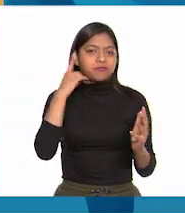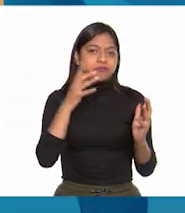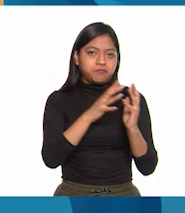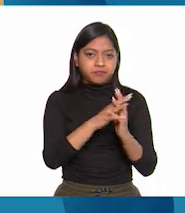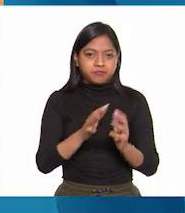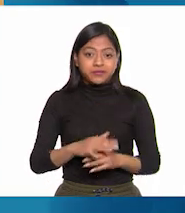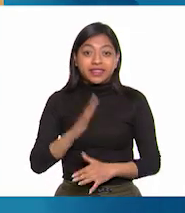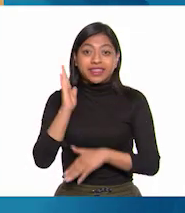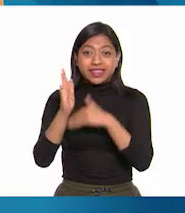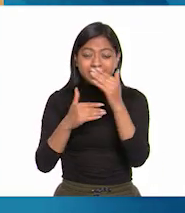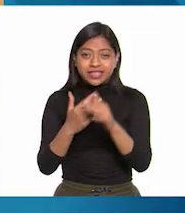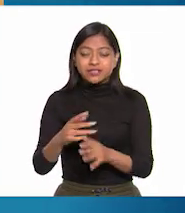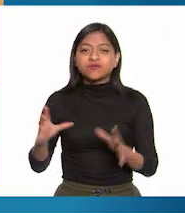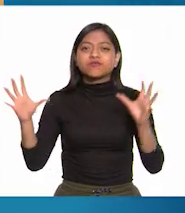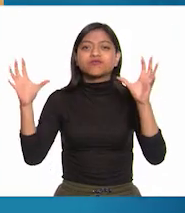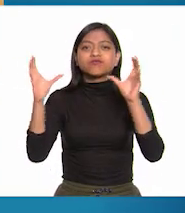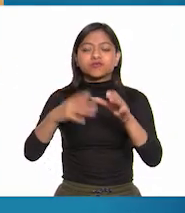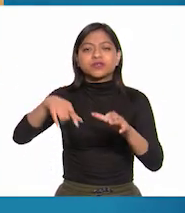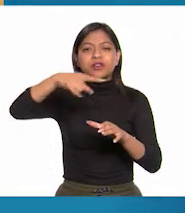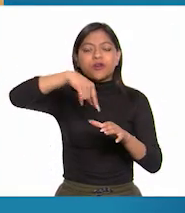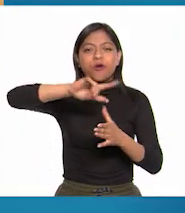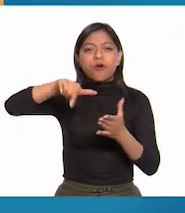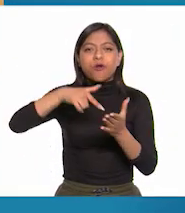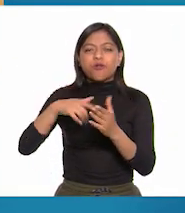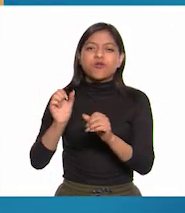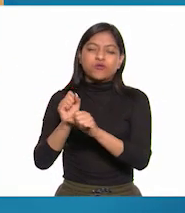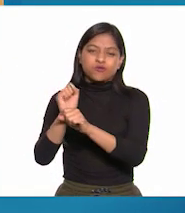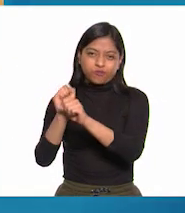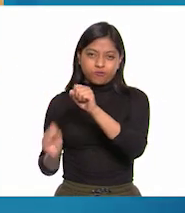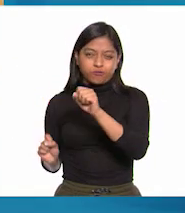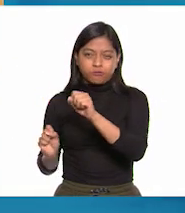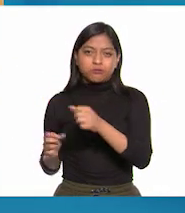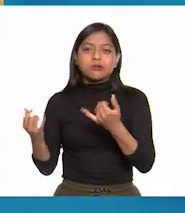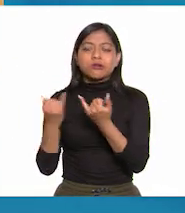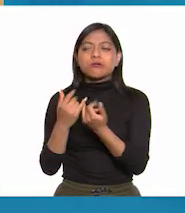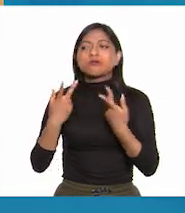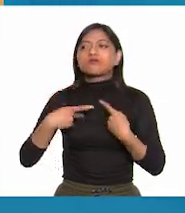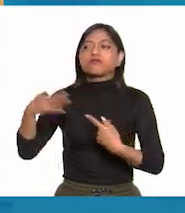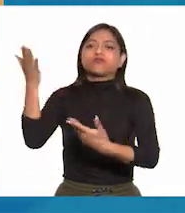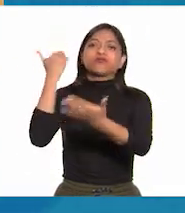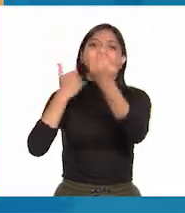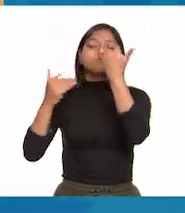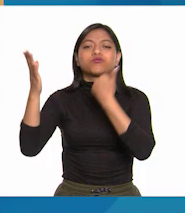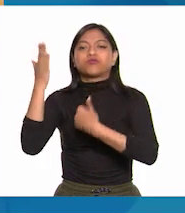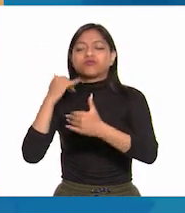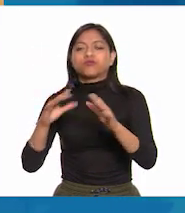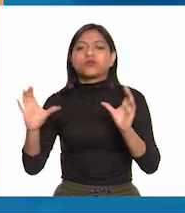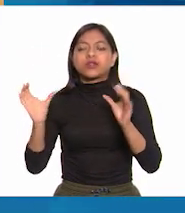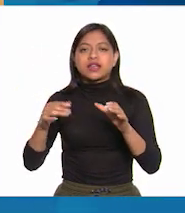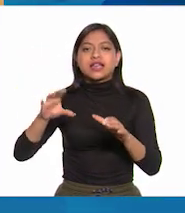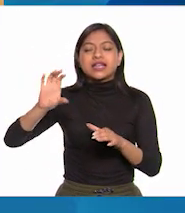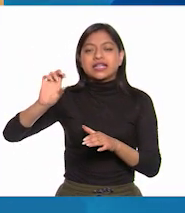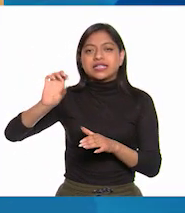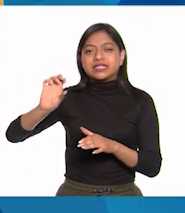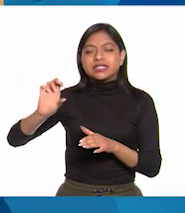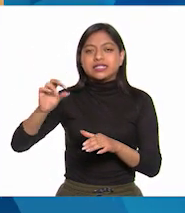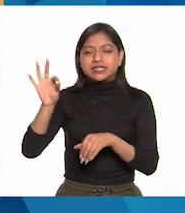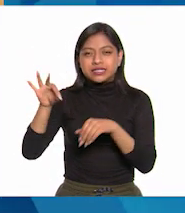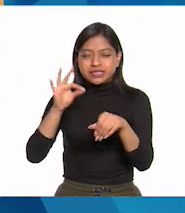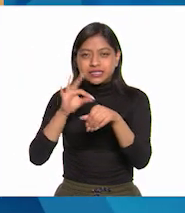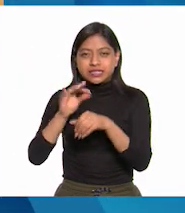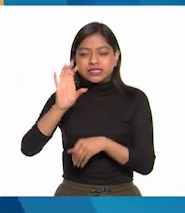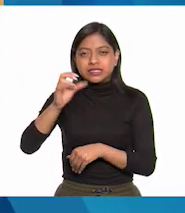Pronto se apoderó de muchas poblaciones del sur y convocó a un congreso en Chilpancingo en septiembre de